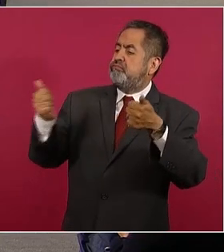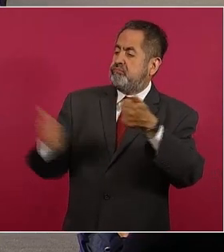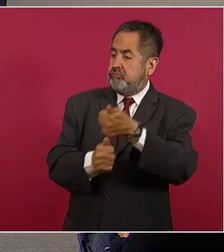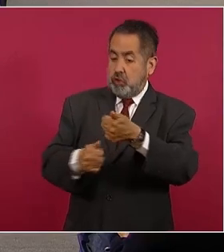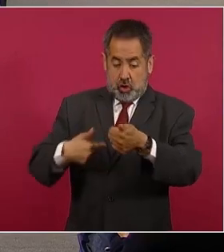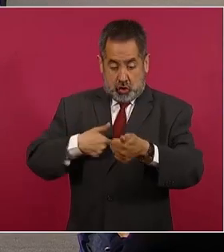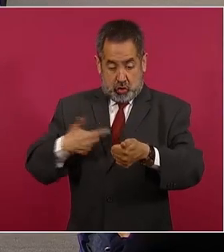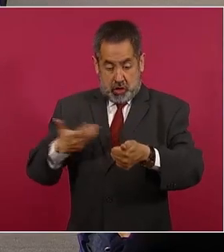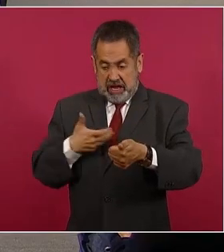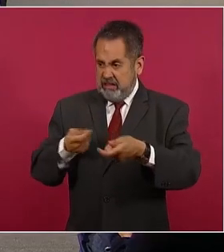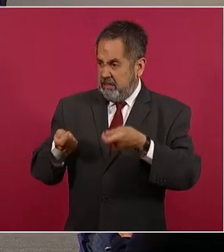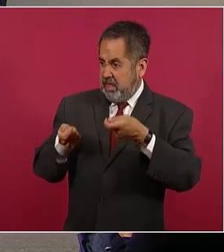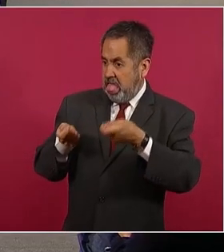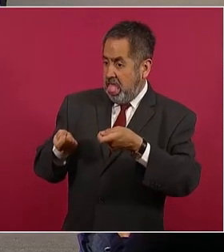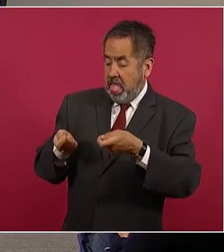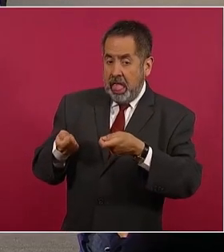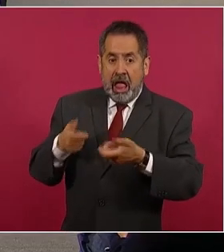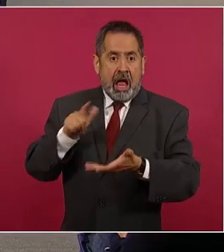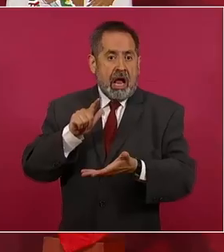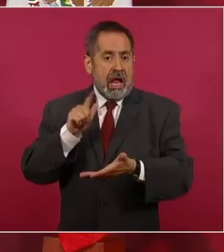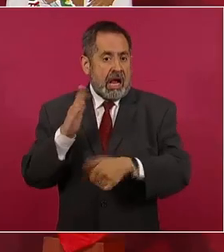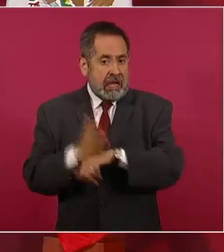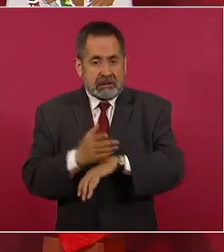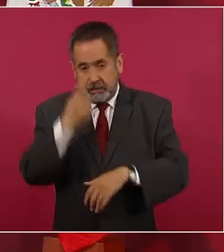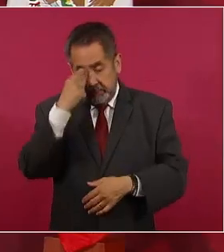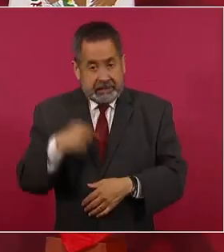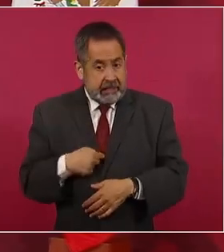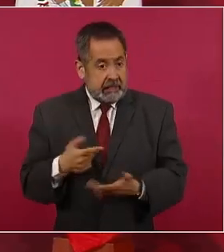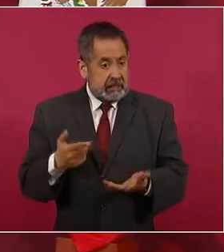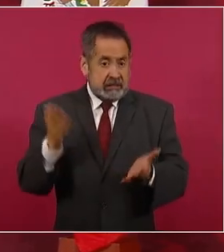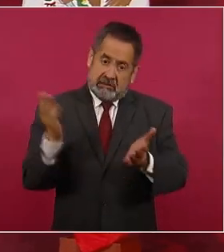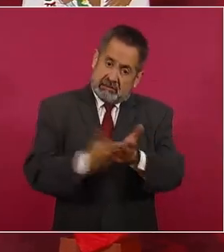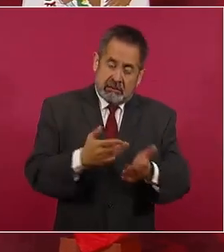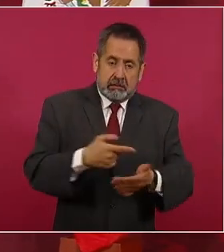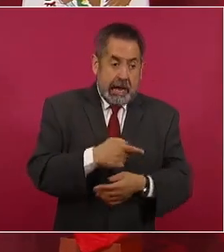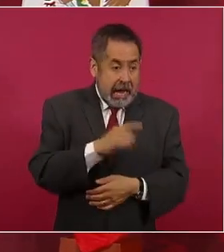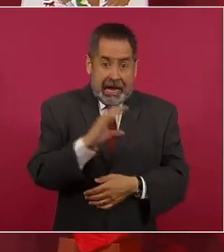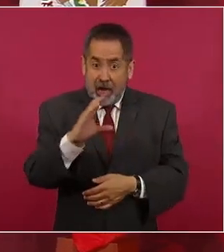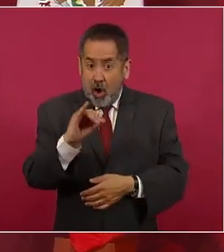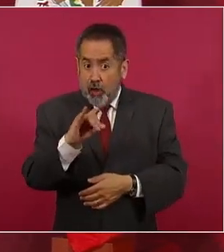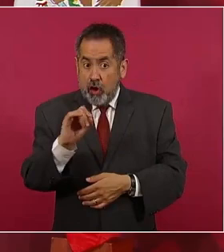Está en el Código Penal. Entonces, además,